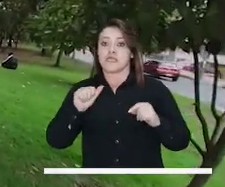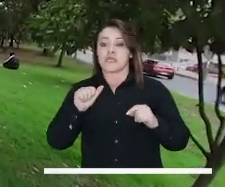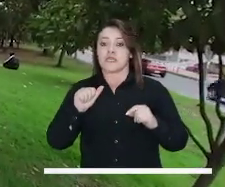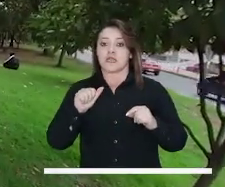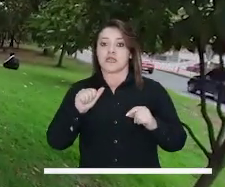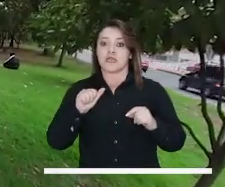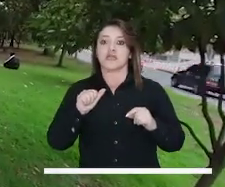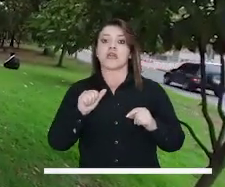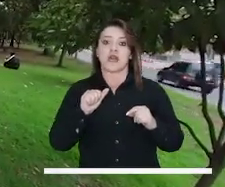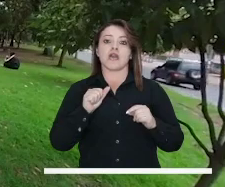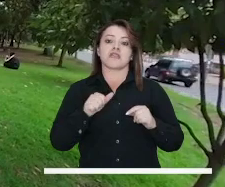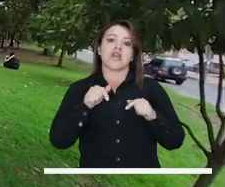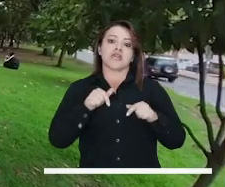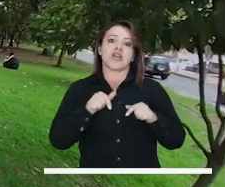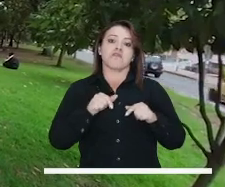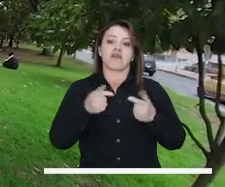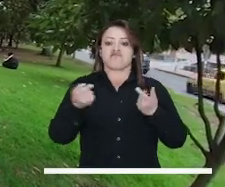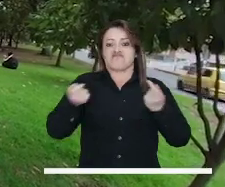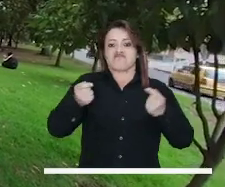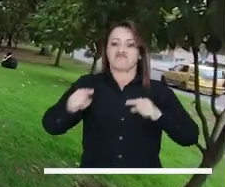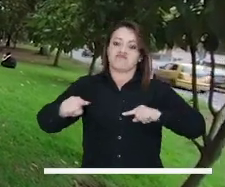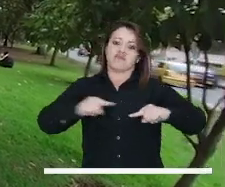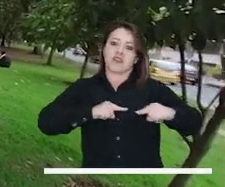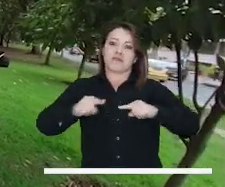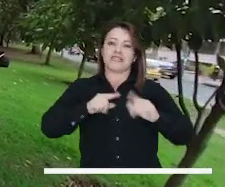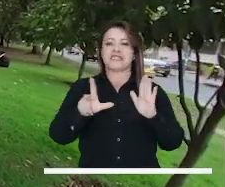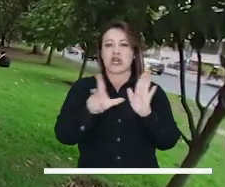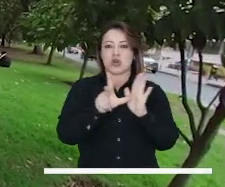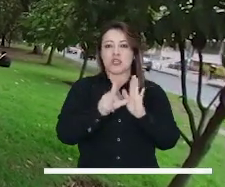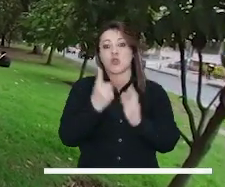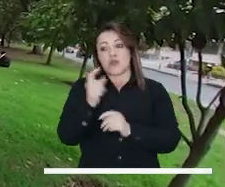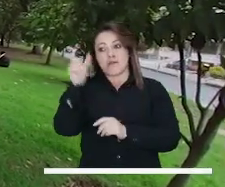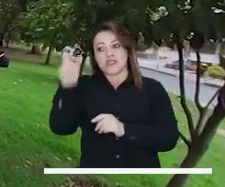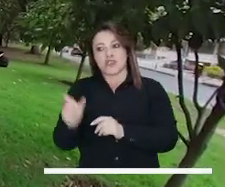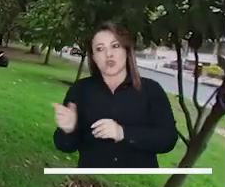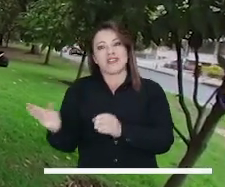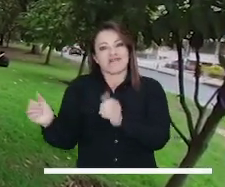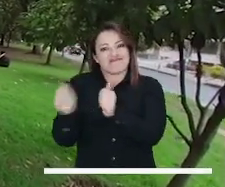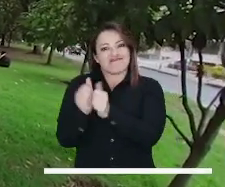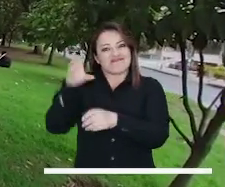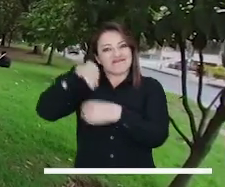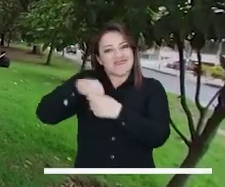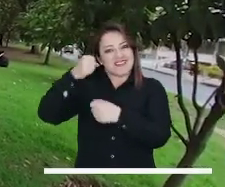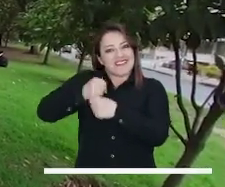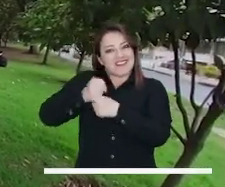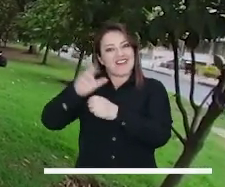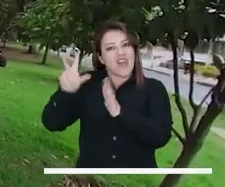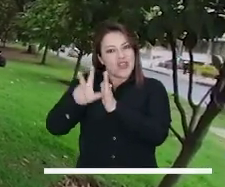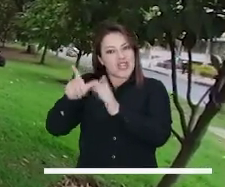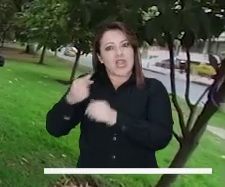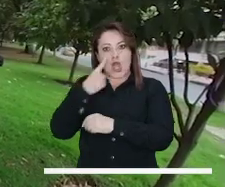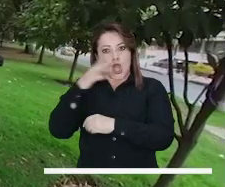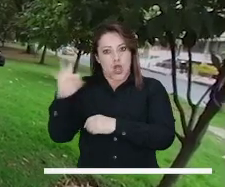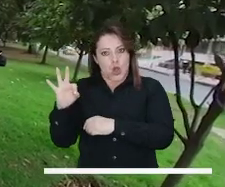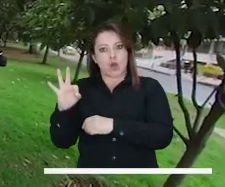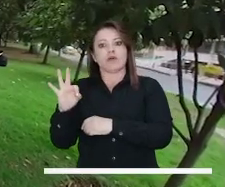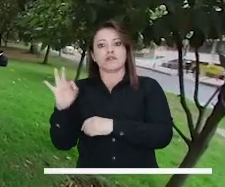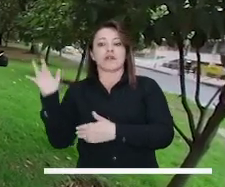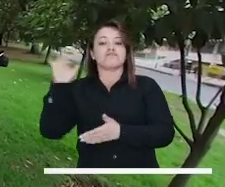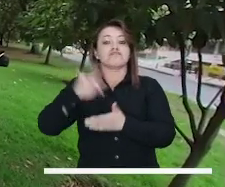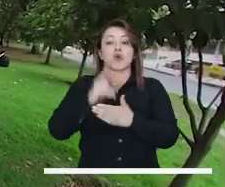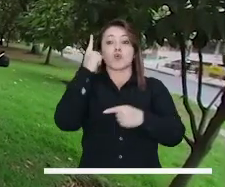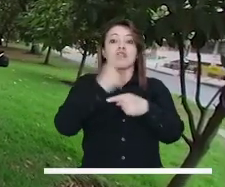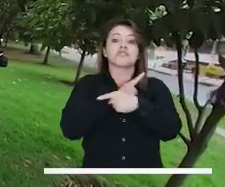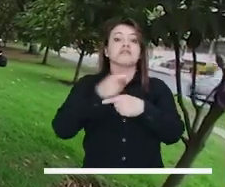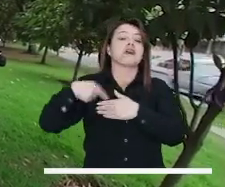y ella, digamos que está a cargo de un hotel y una de las personas que trabaja en el hotel era un